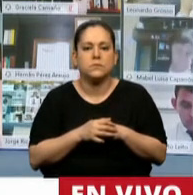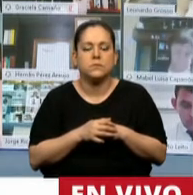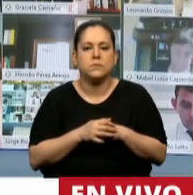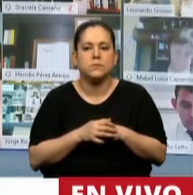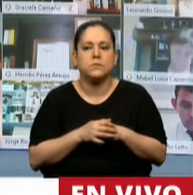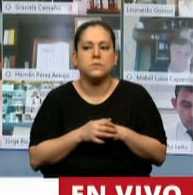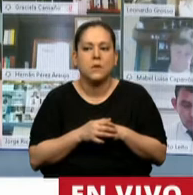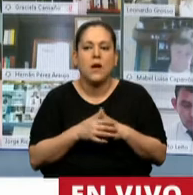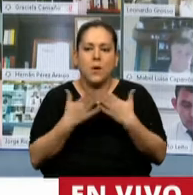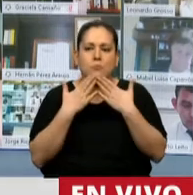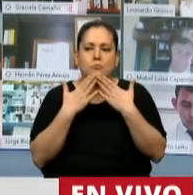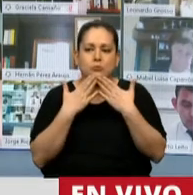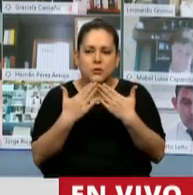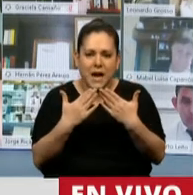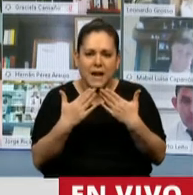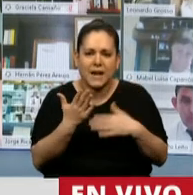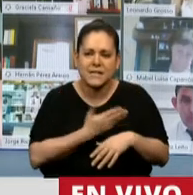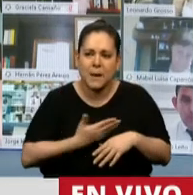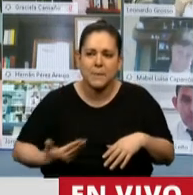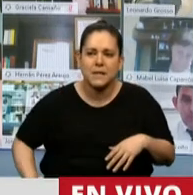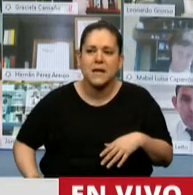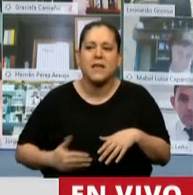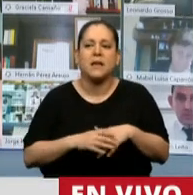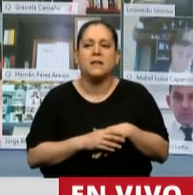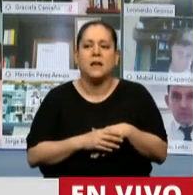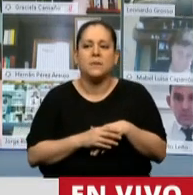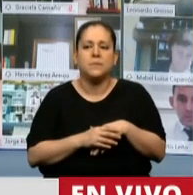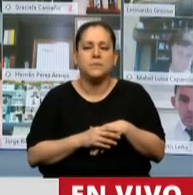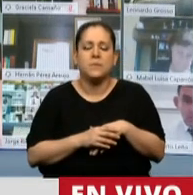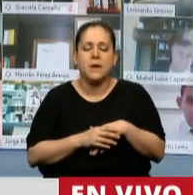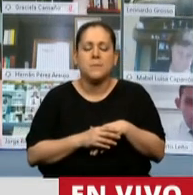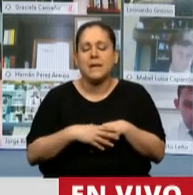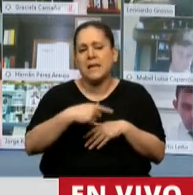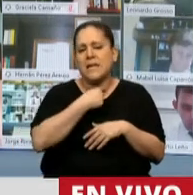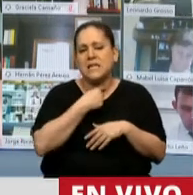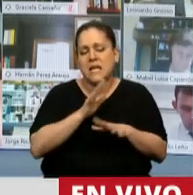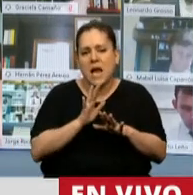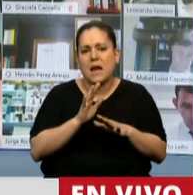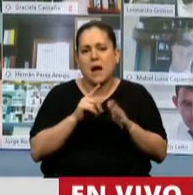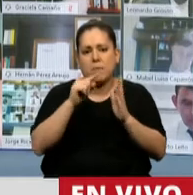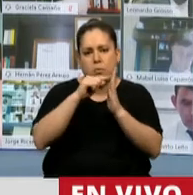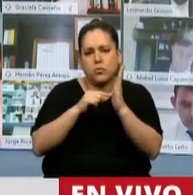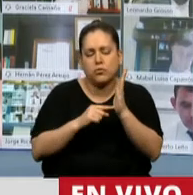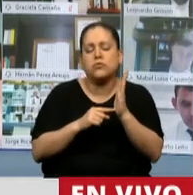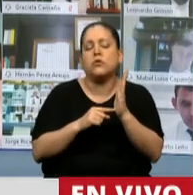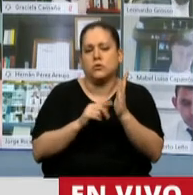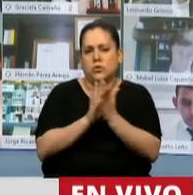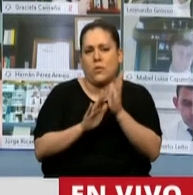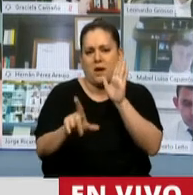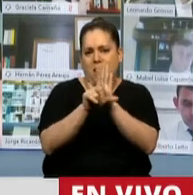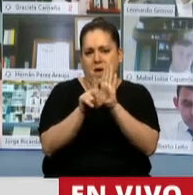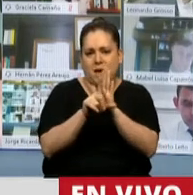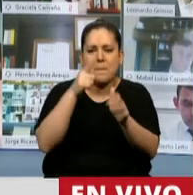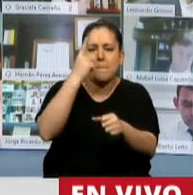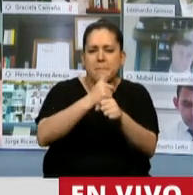Ahí está. Muchas gracias, señor Presidente. Quisiera puntualizar varios temas referidos a esta ley. En